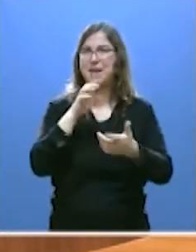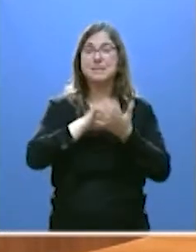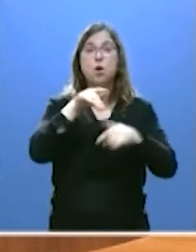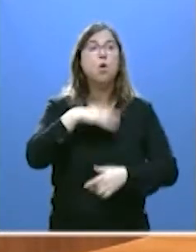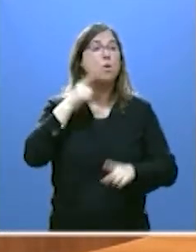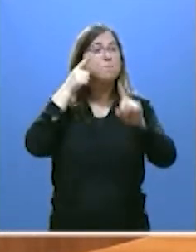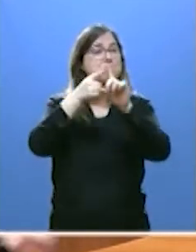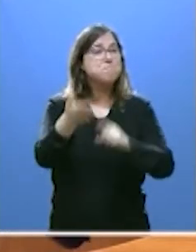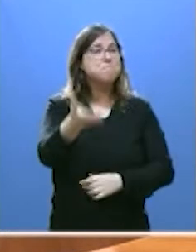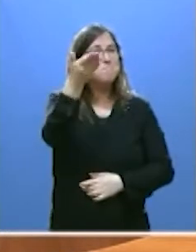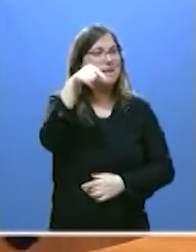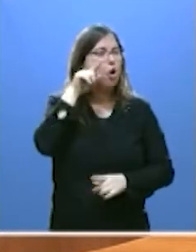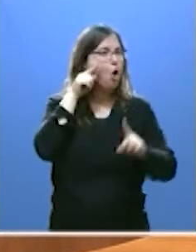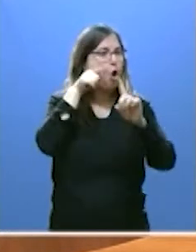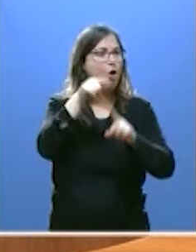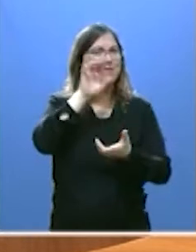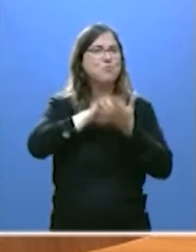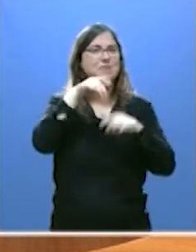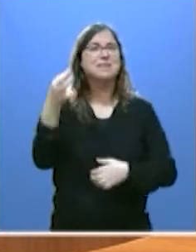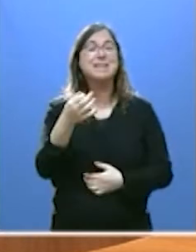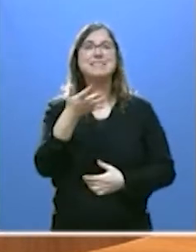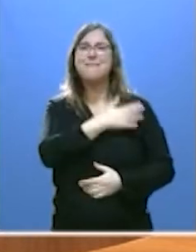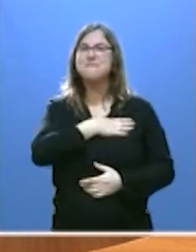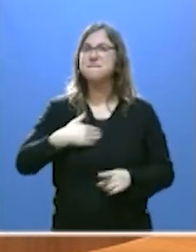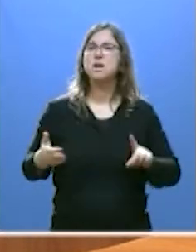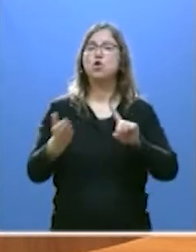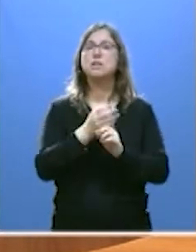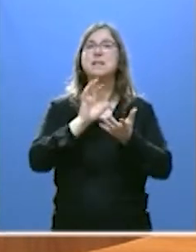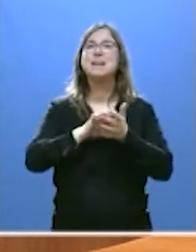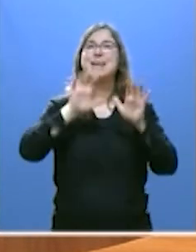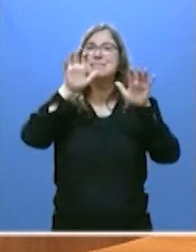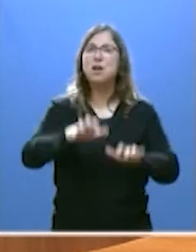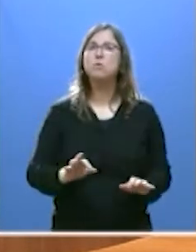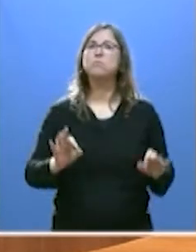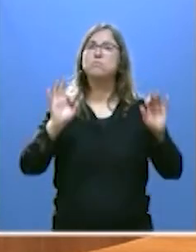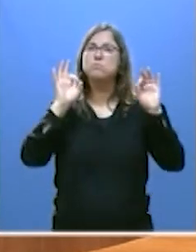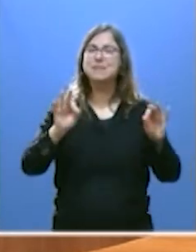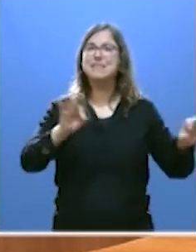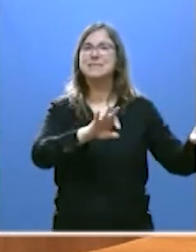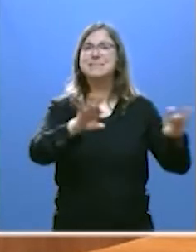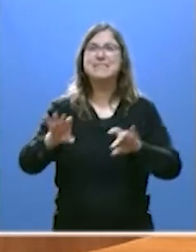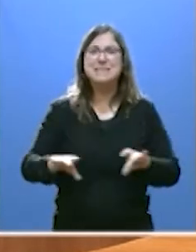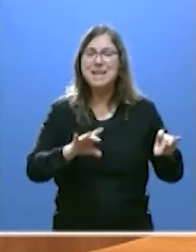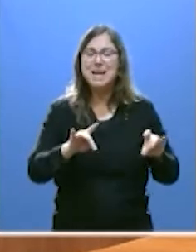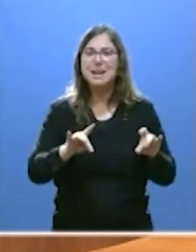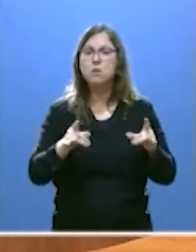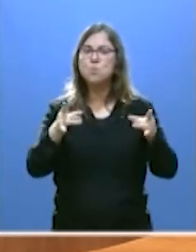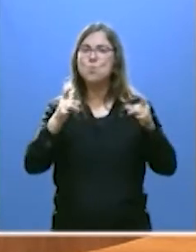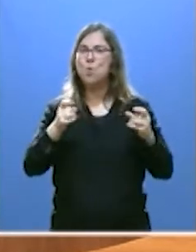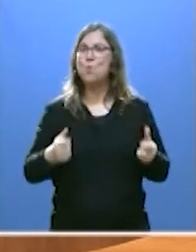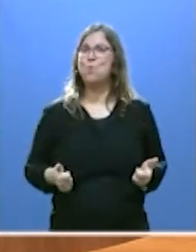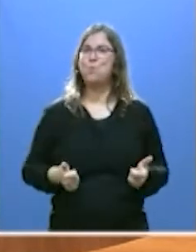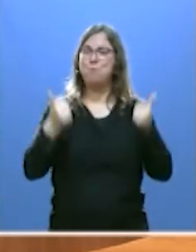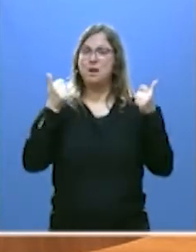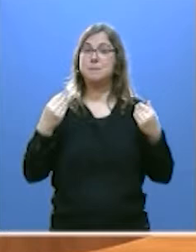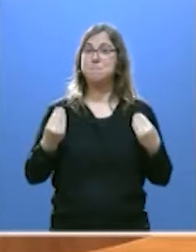la Junta de Castilla y León es contribuir a que Castilla y León sea una tierra más atractiva, con